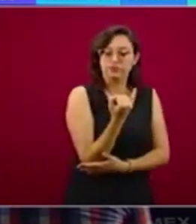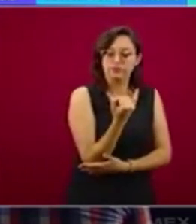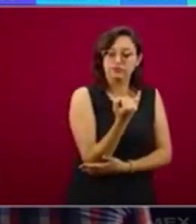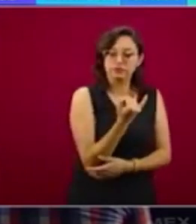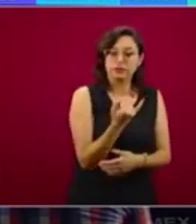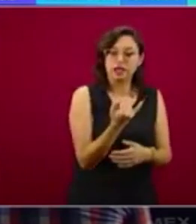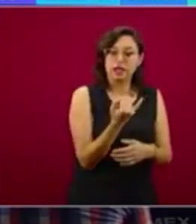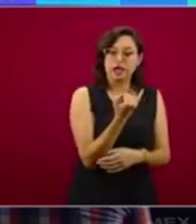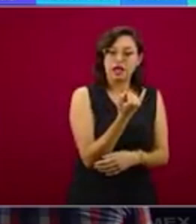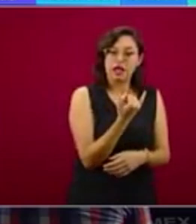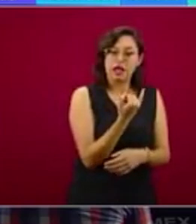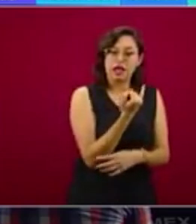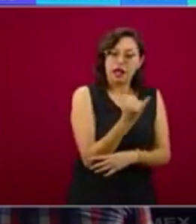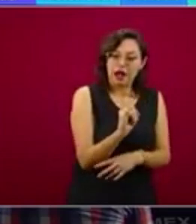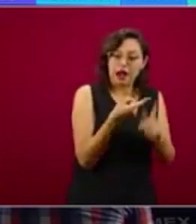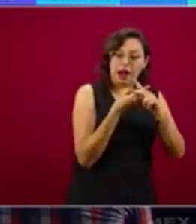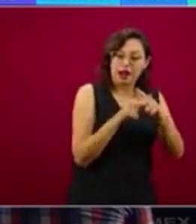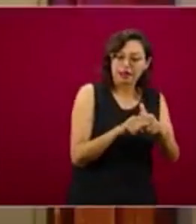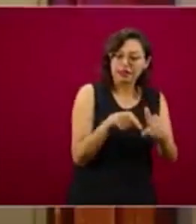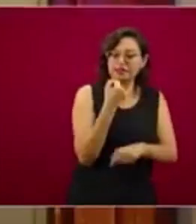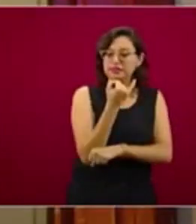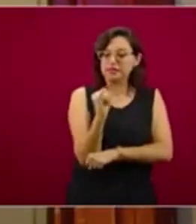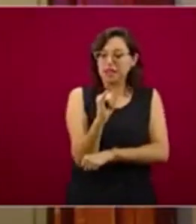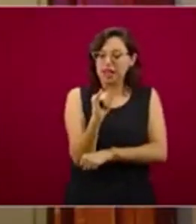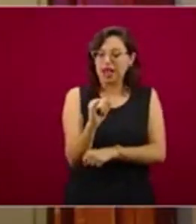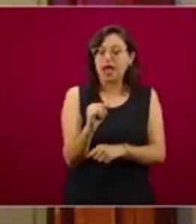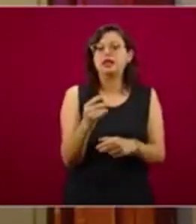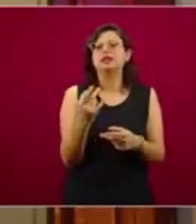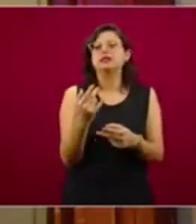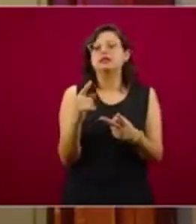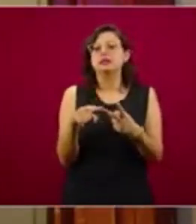preescolar, primaria y secundaria.